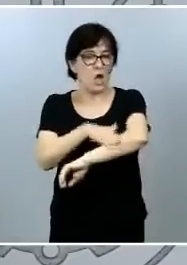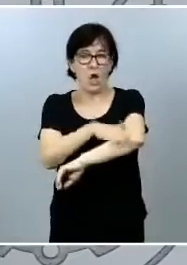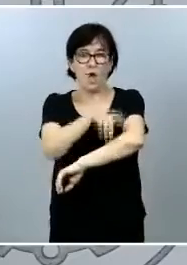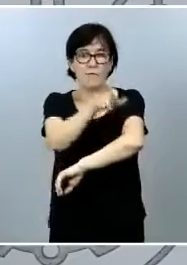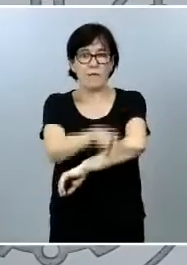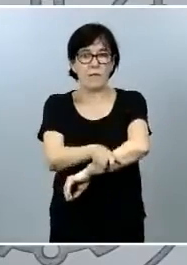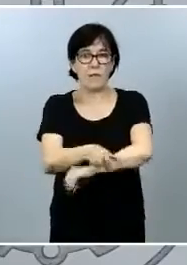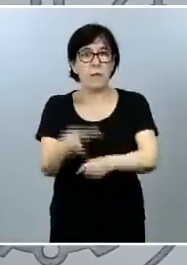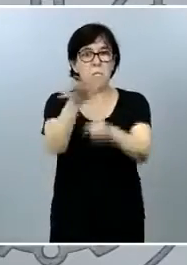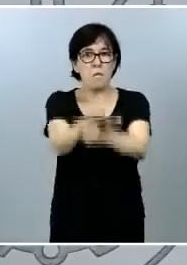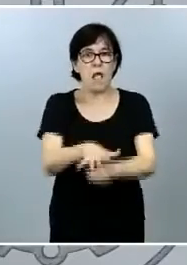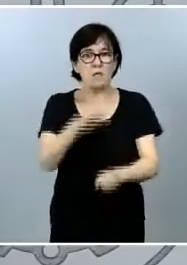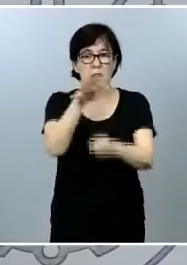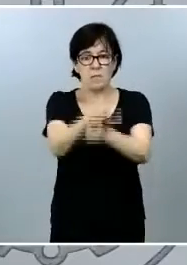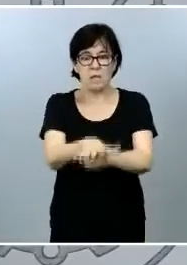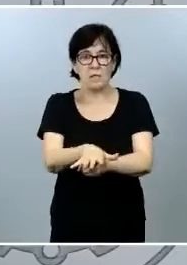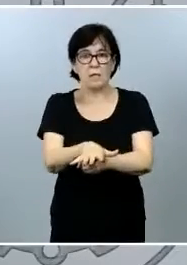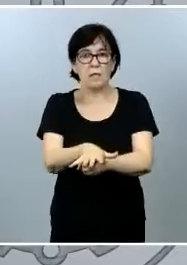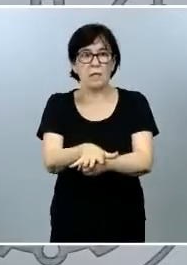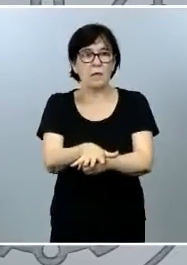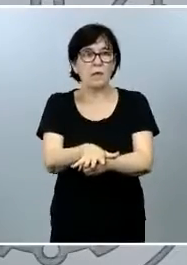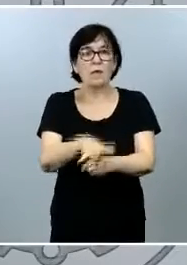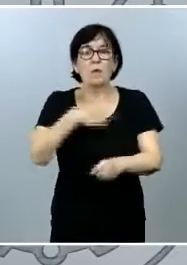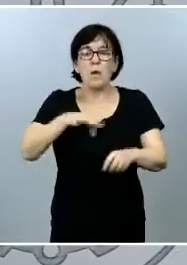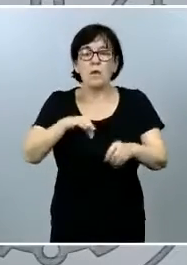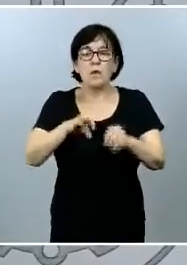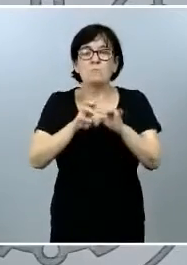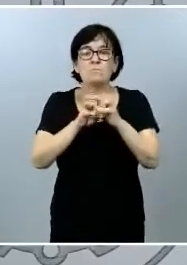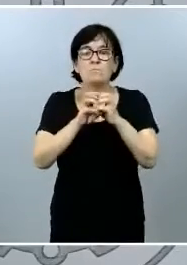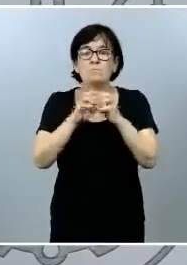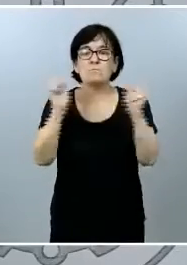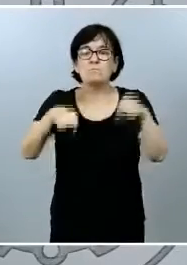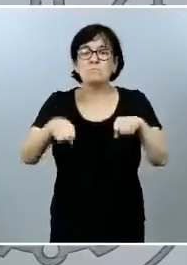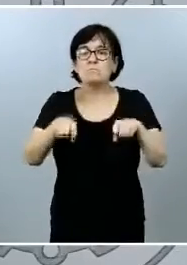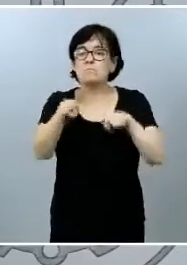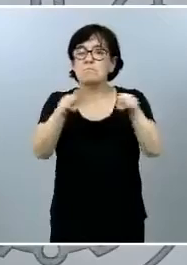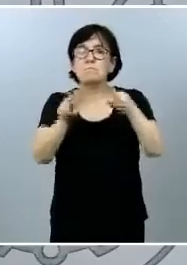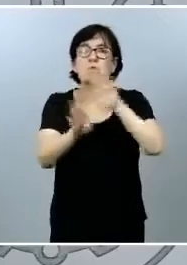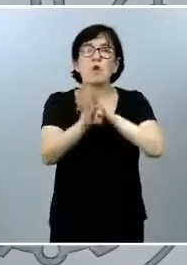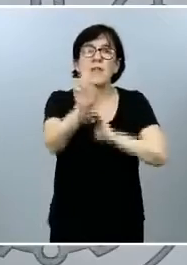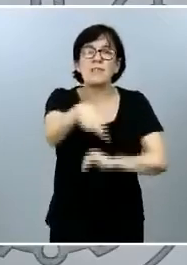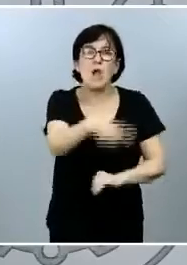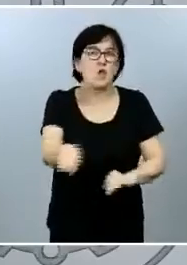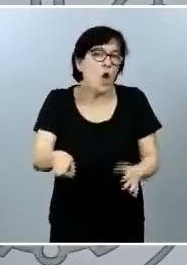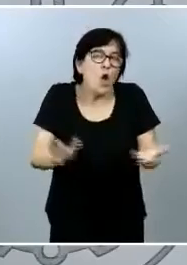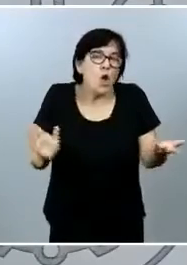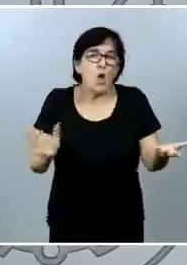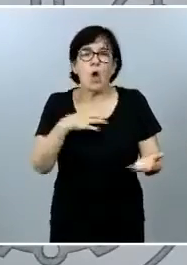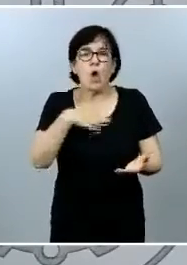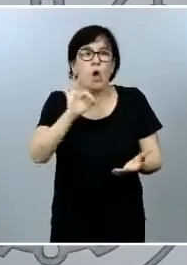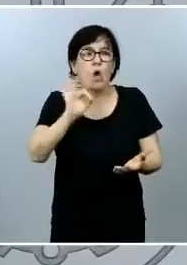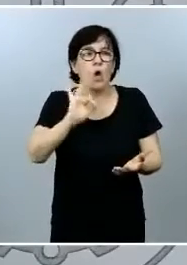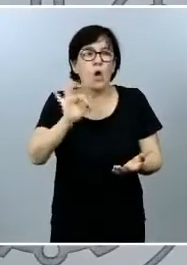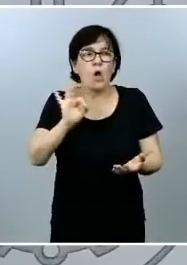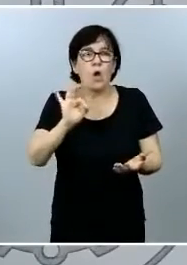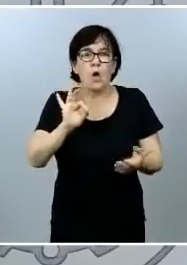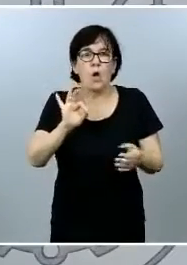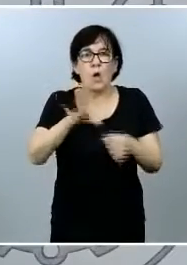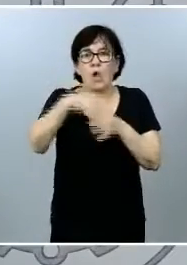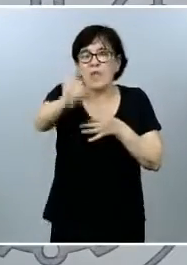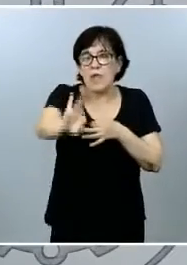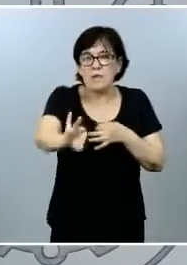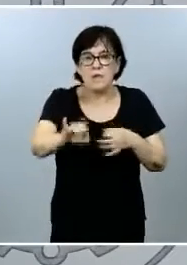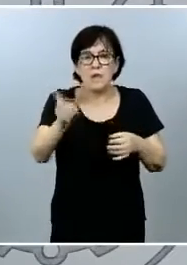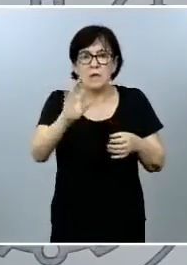martes en donde puede tomar decisión respecto a nuestra continuidad o respecto a nuestro cese sin tener que